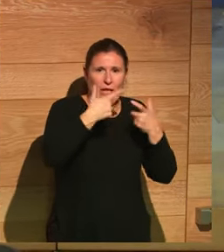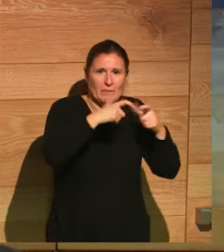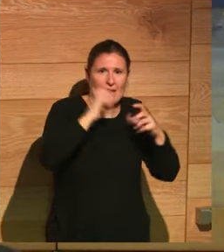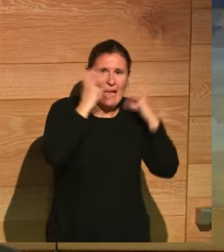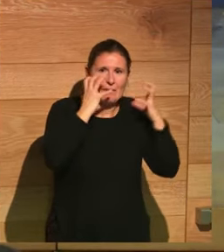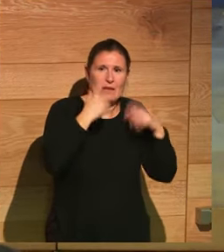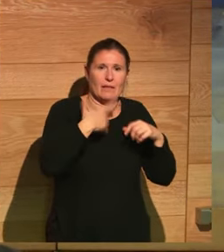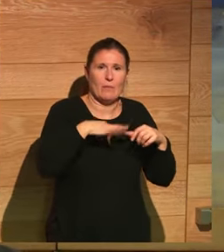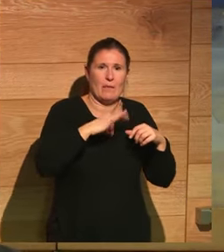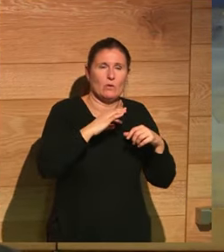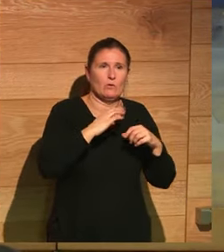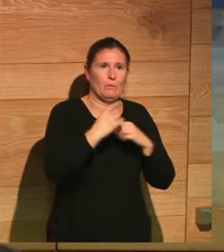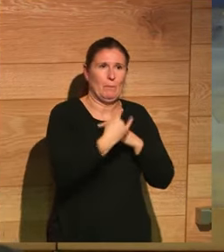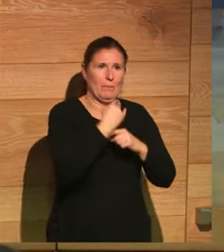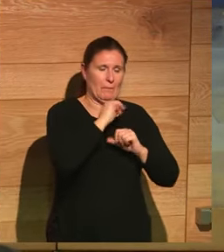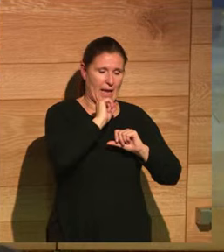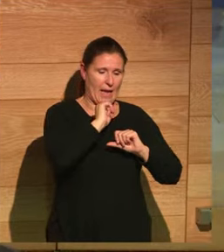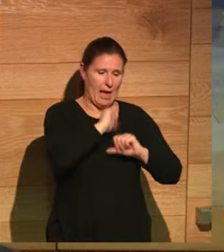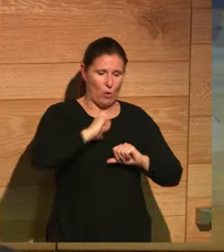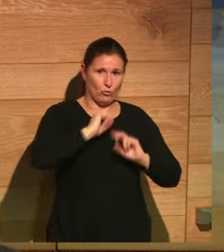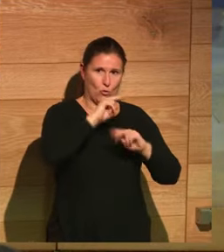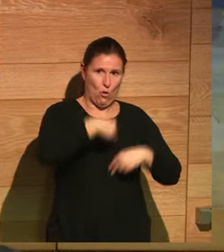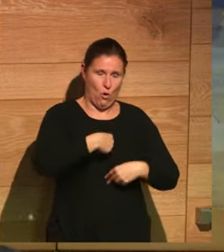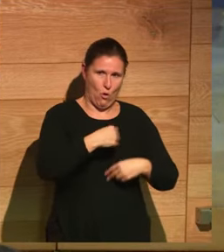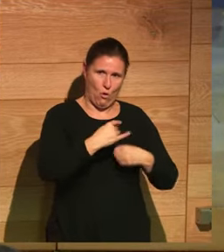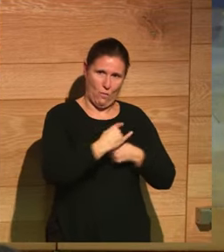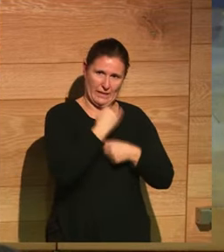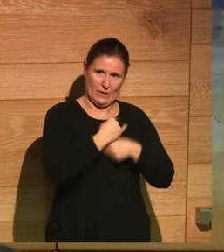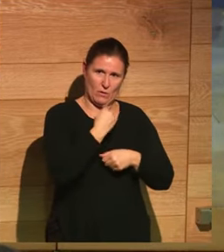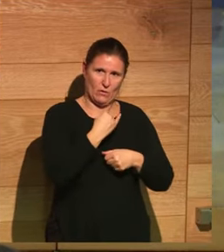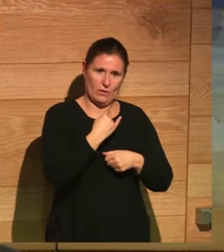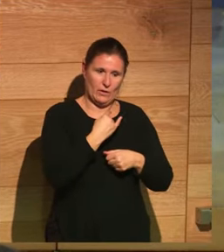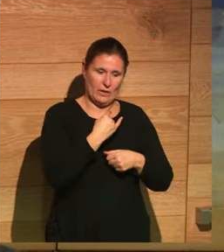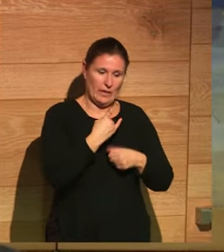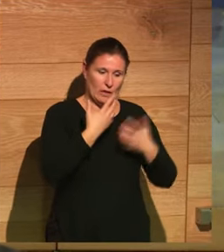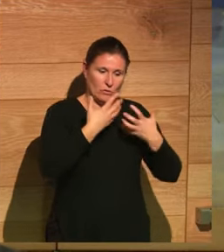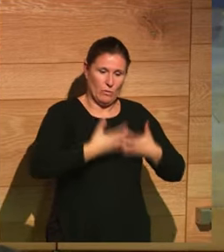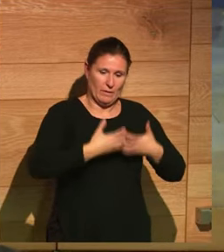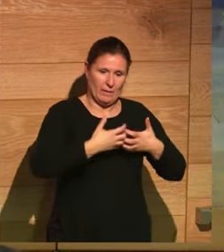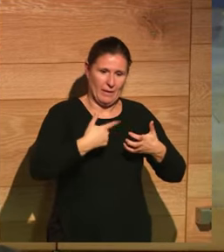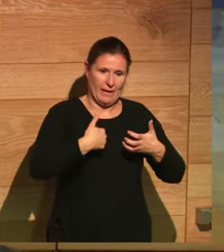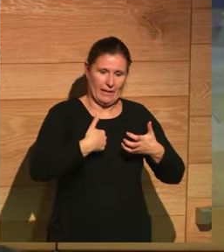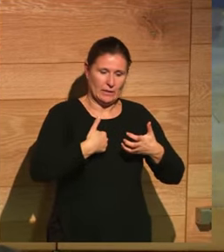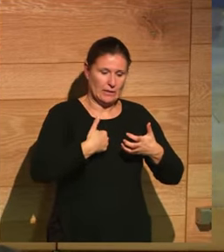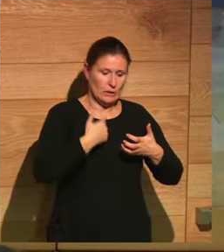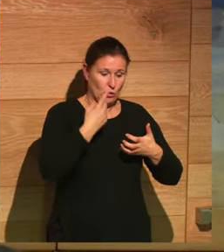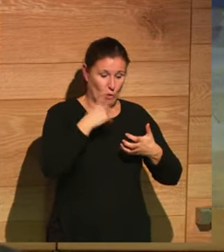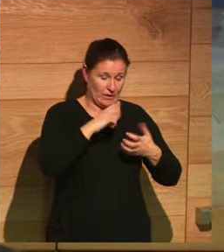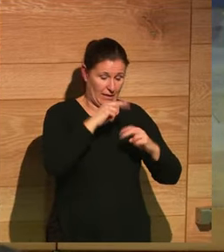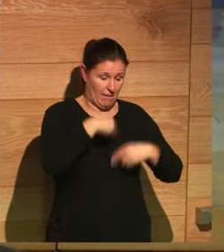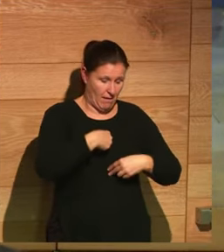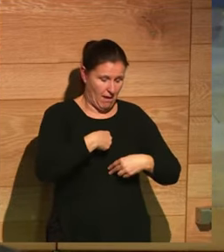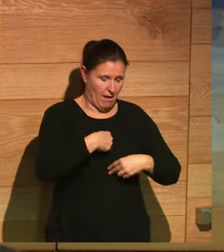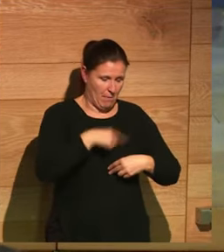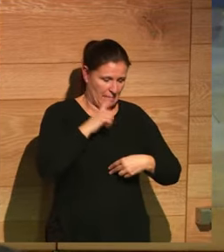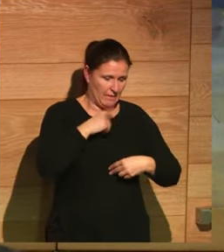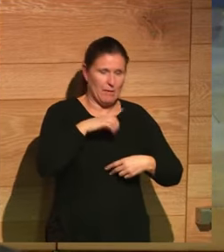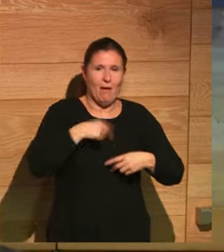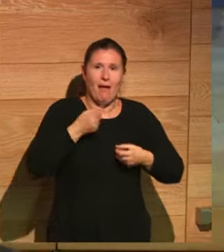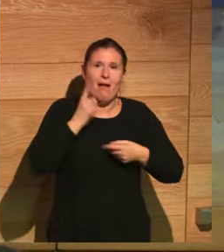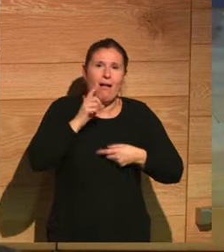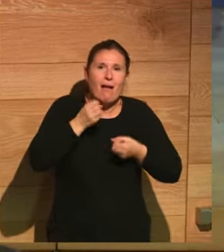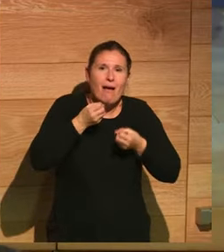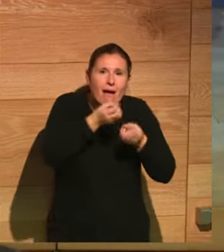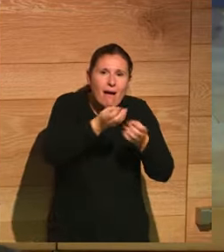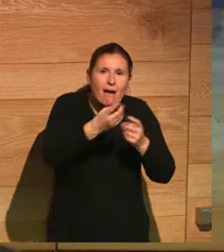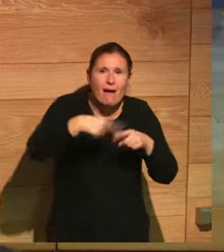mentirnos a nosotros mismos. Este es un mecanismo que sirve para que mintamos mejor a los demás. Porque cuando uno se cree su mentira, es